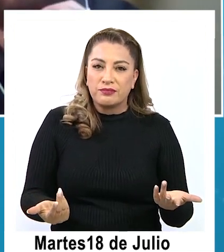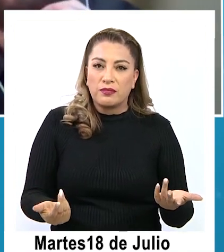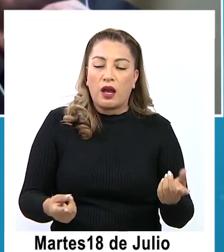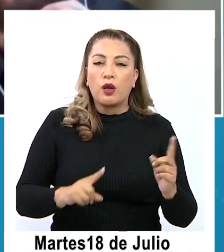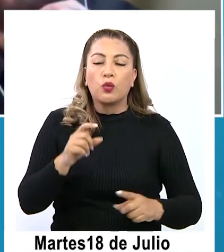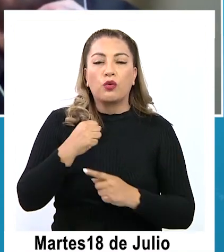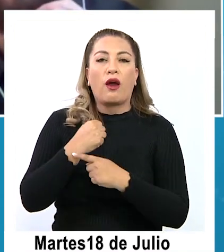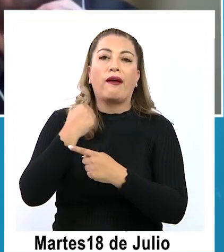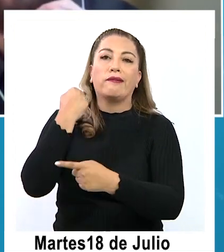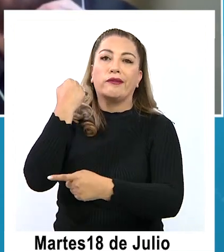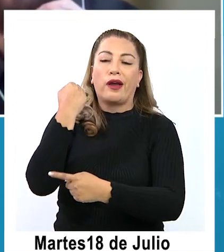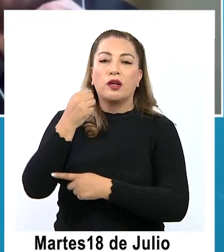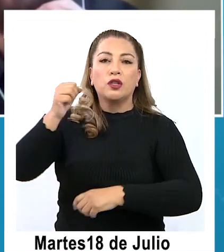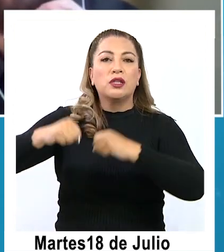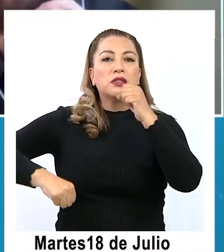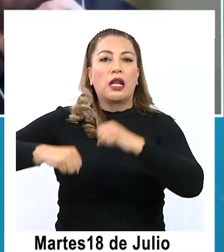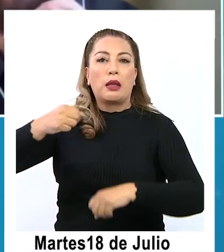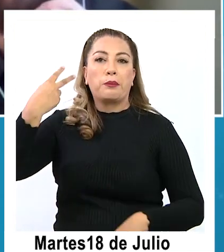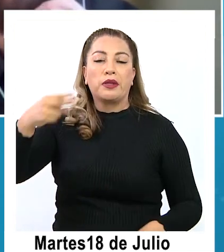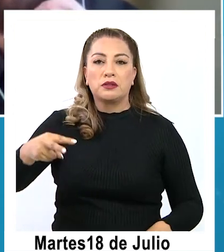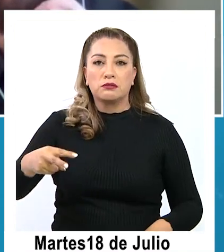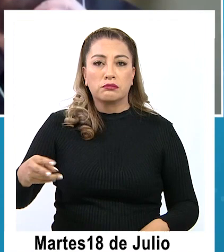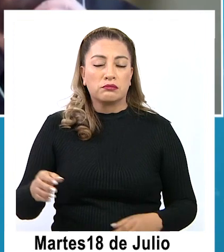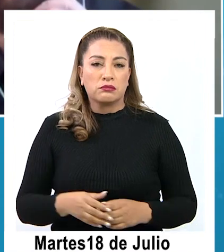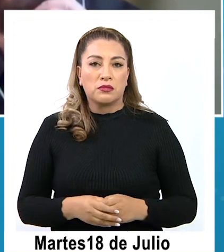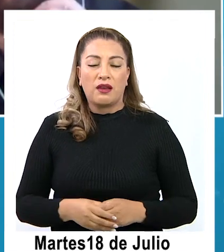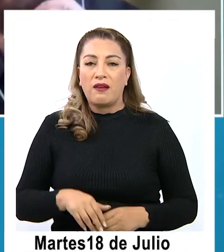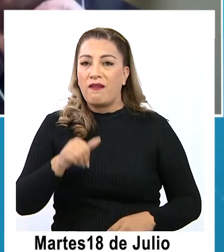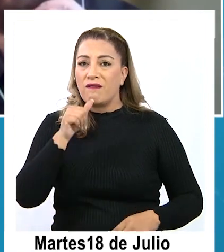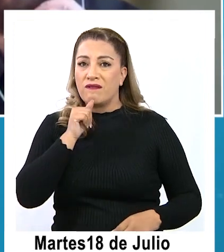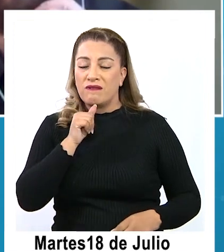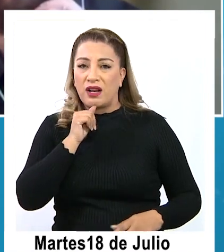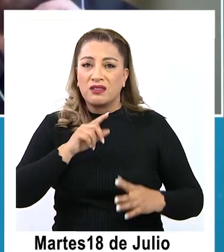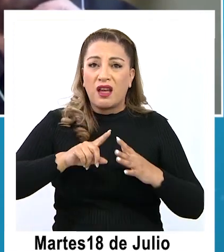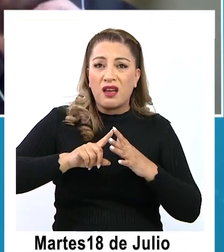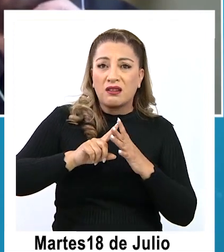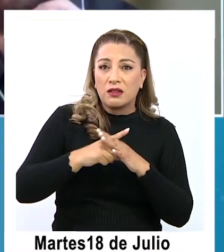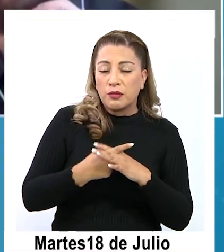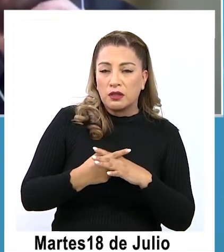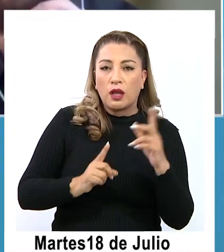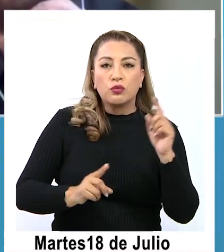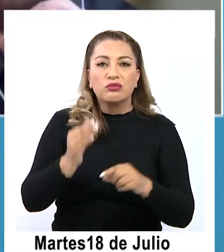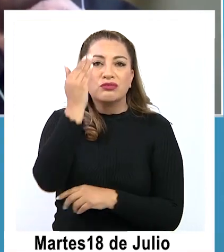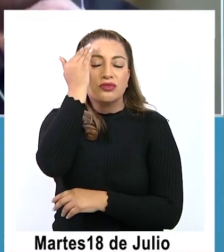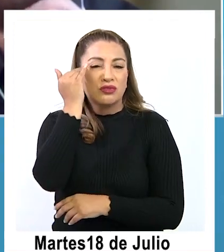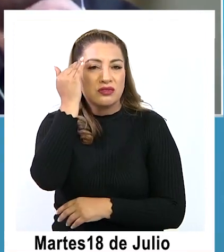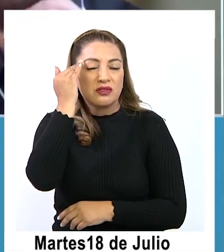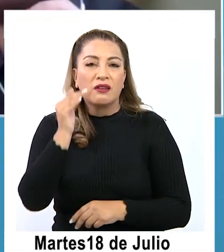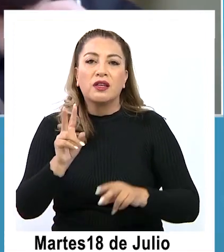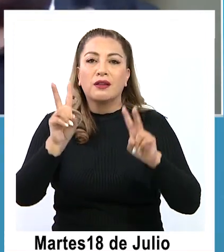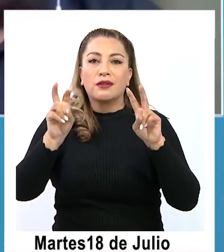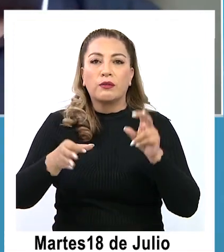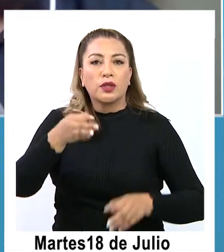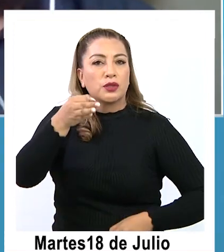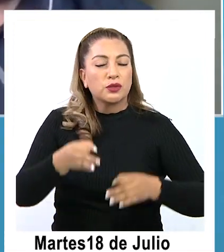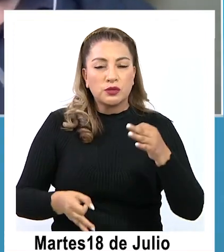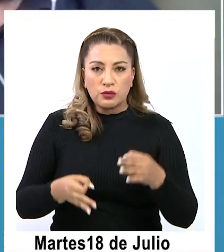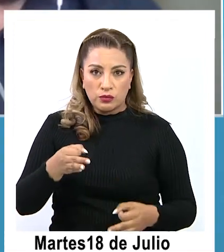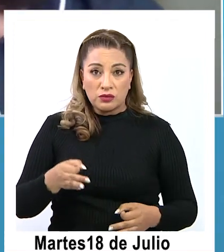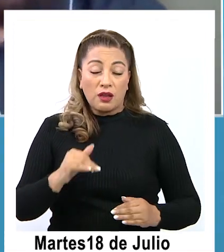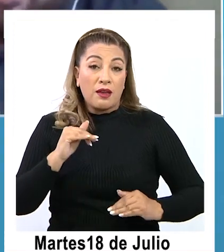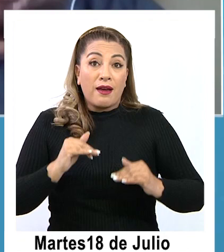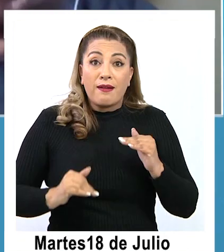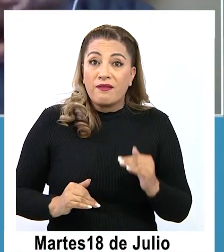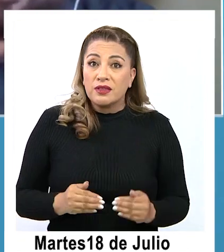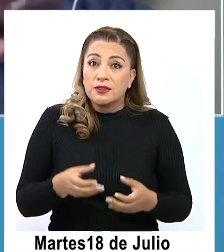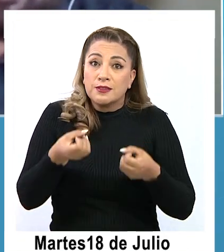abogados de los retail donde no no muchas veces no tienen la herramienta y no tienen por qué saber respecto de las materias judiciales y muchas